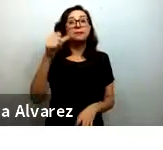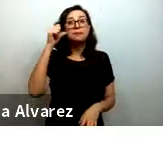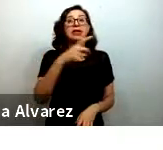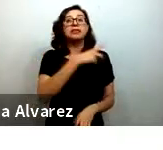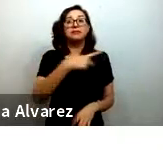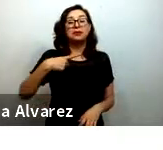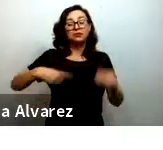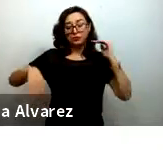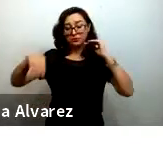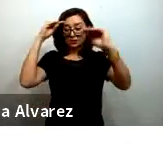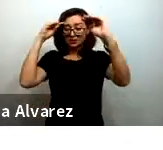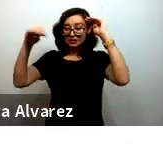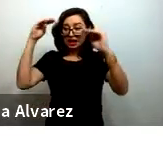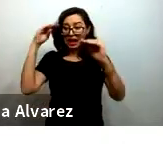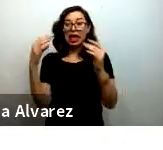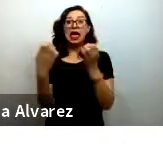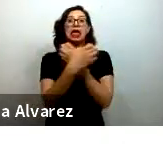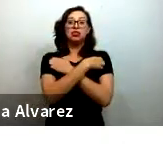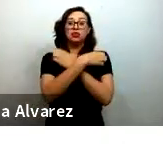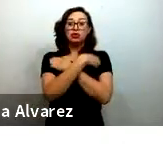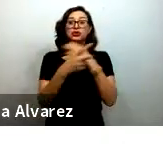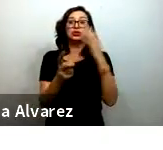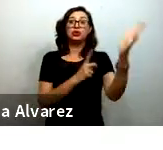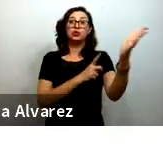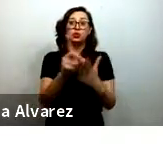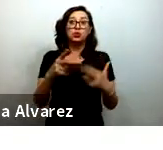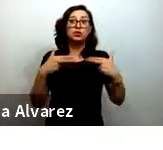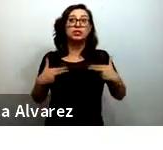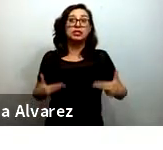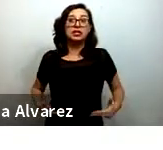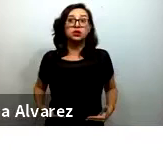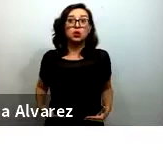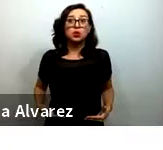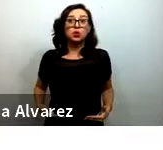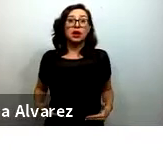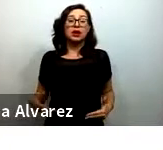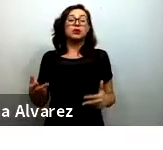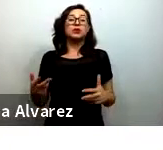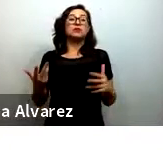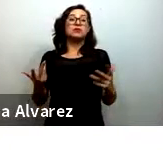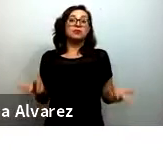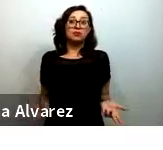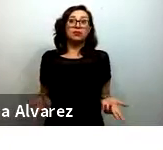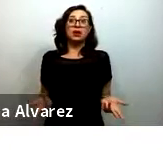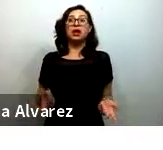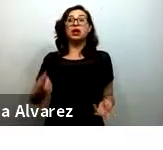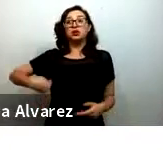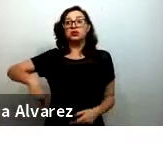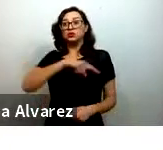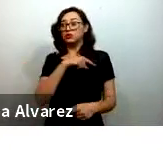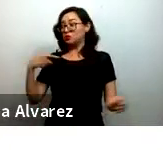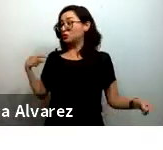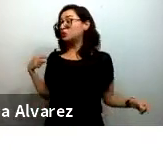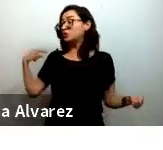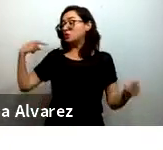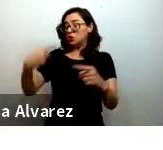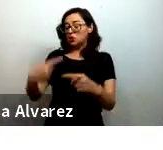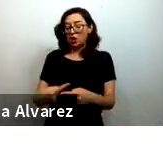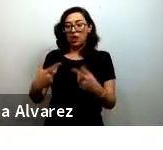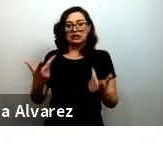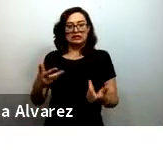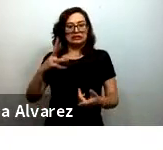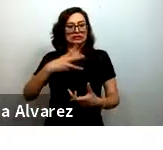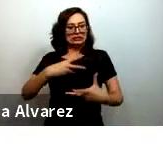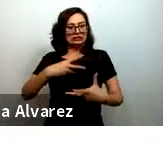es un derecho humano, que lo que hemos aprendido de la pandemia hasta el